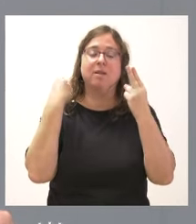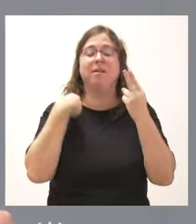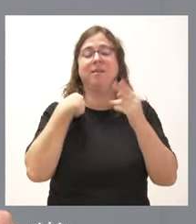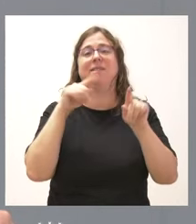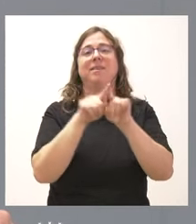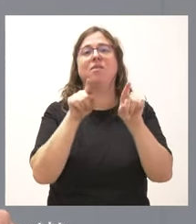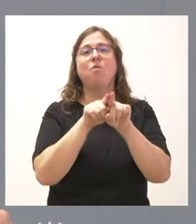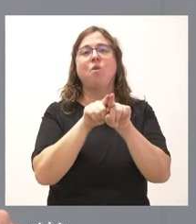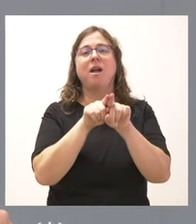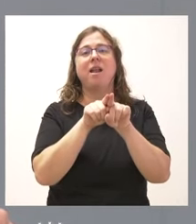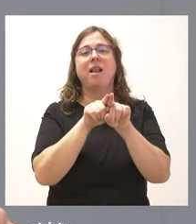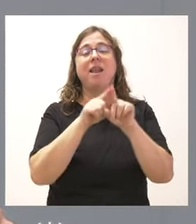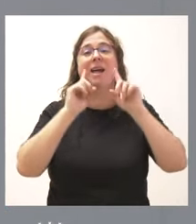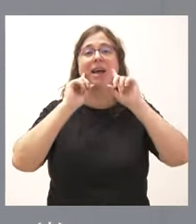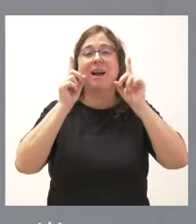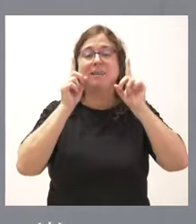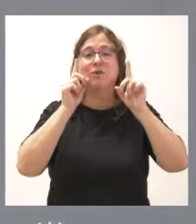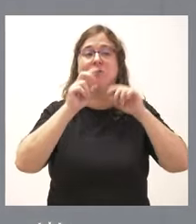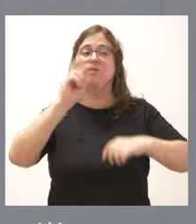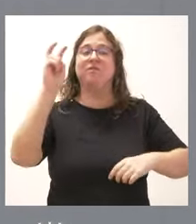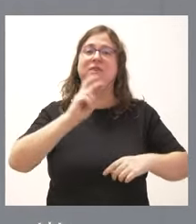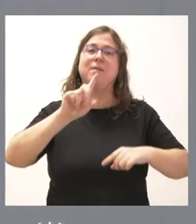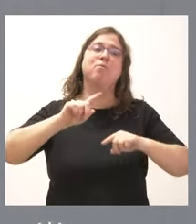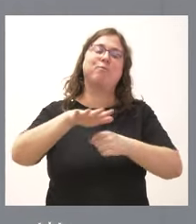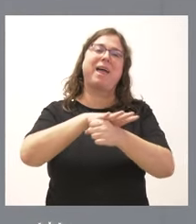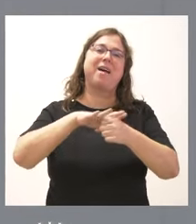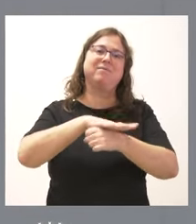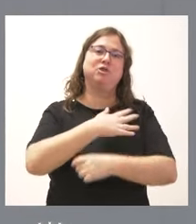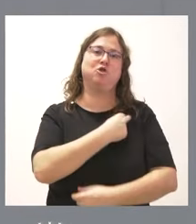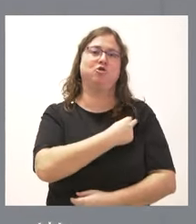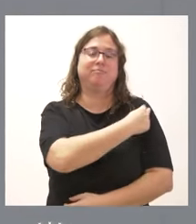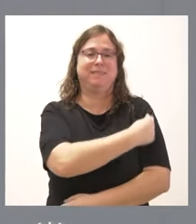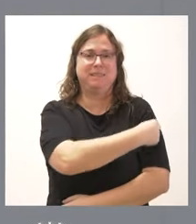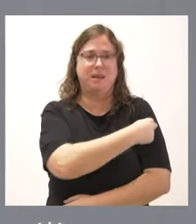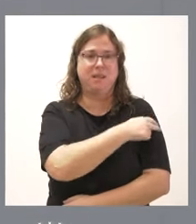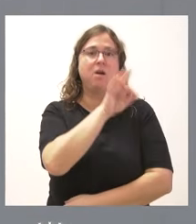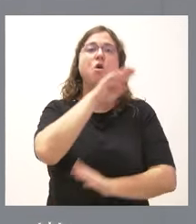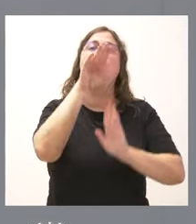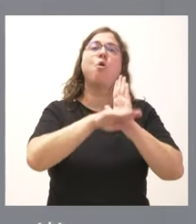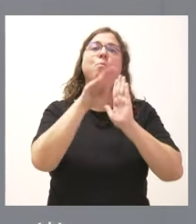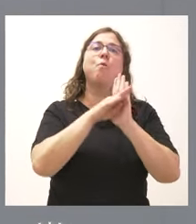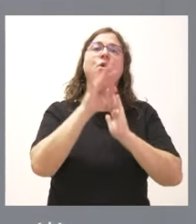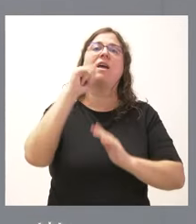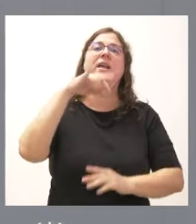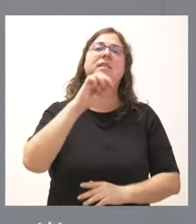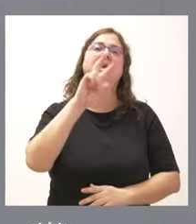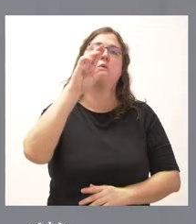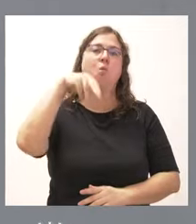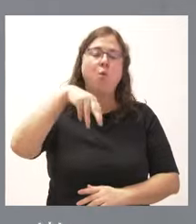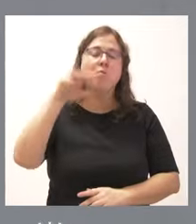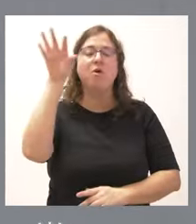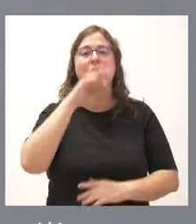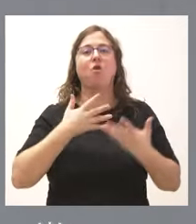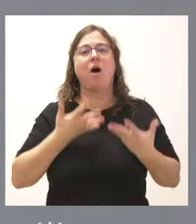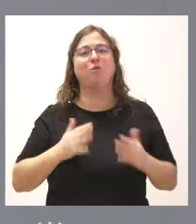de las derivadas del ámbito sanitario o del ámbito del programa Intecun o Augusto en Casa, así